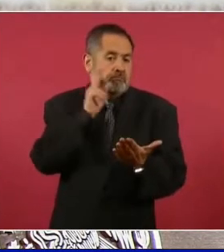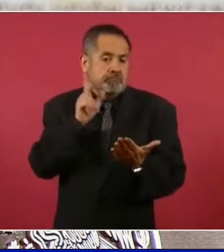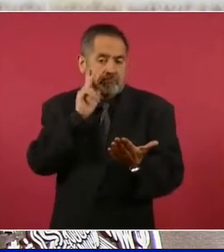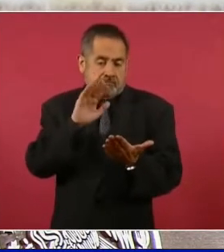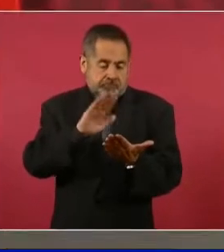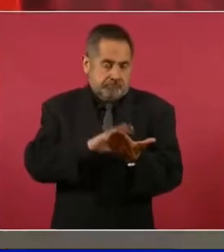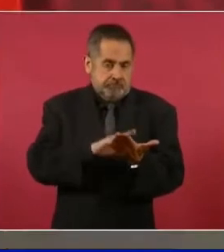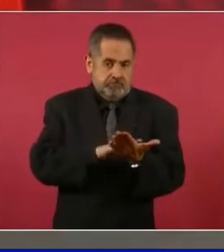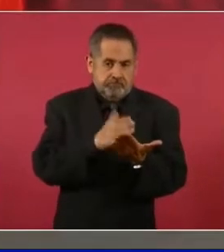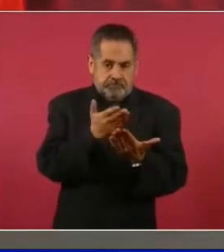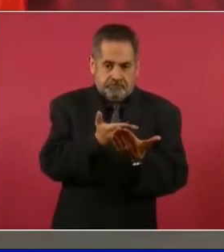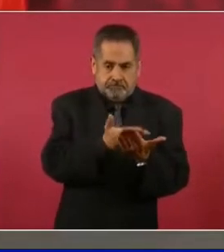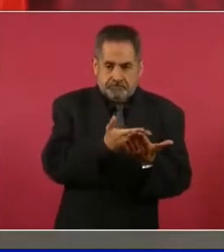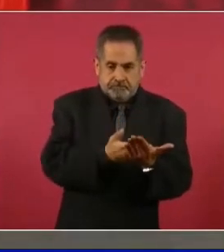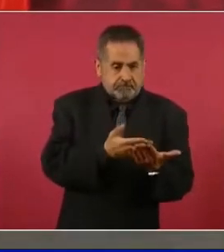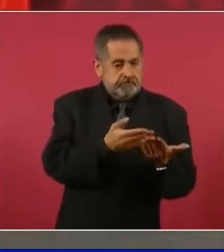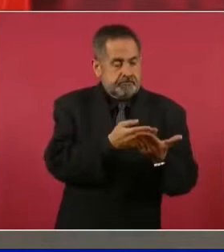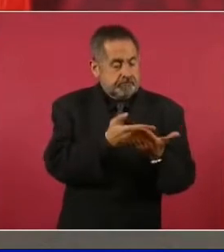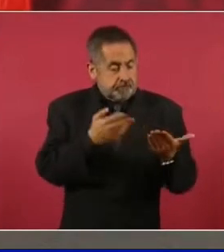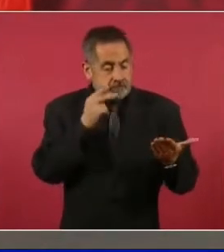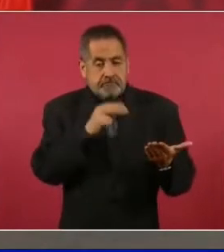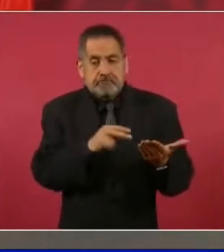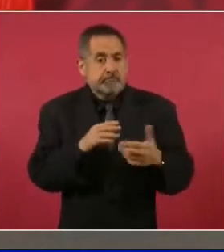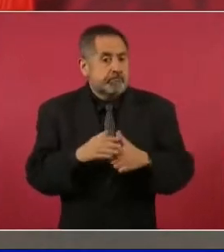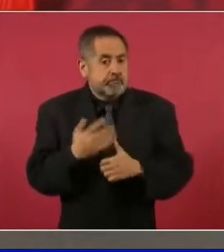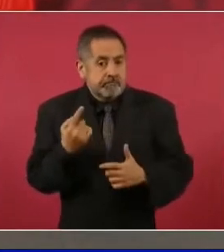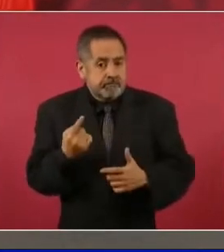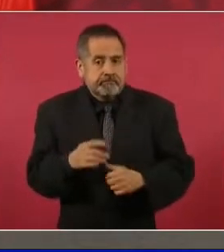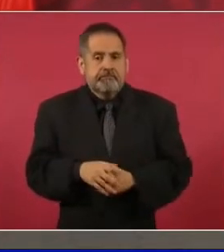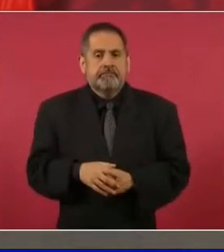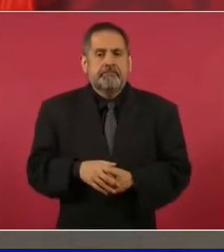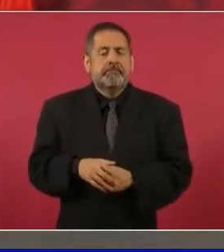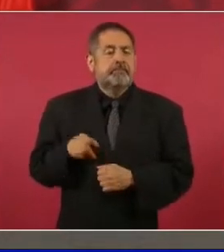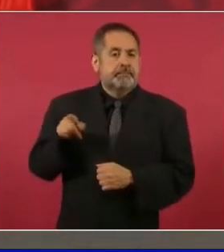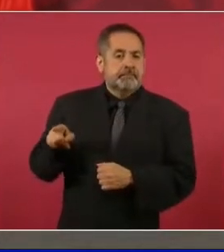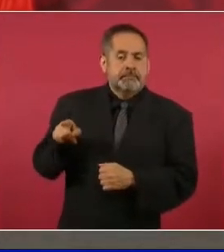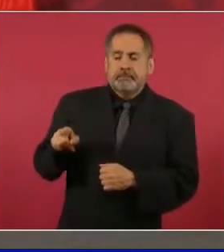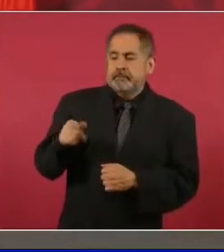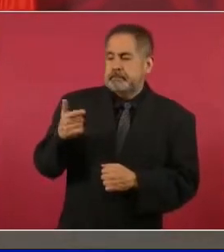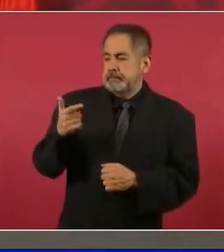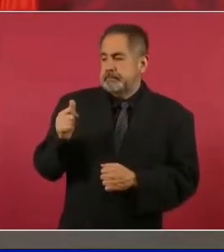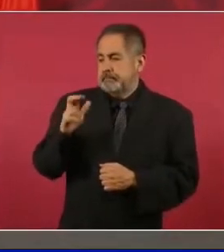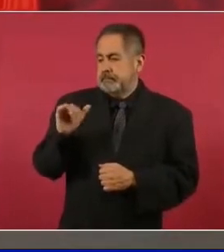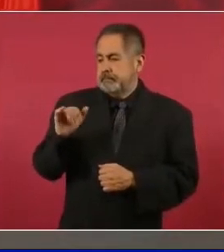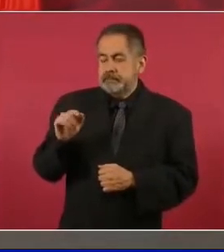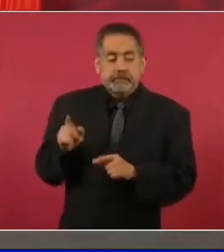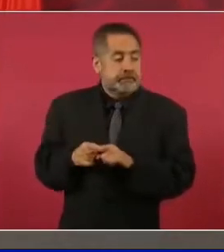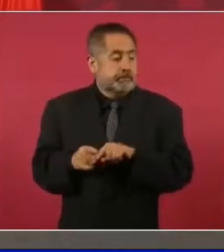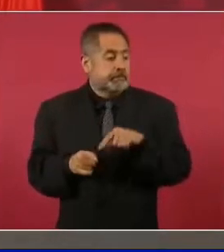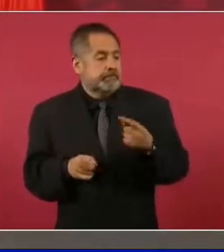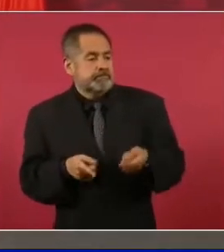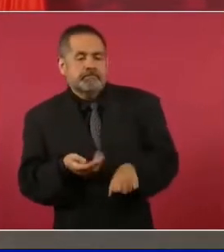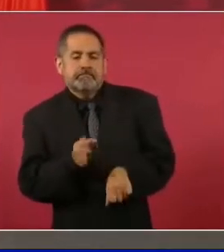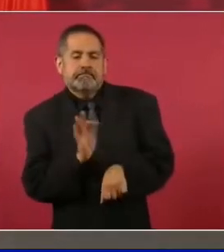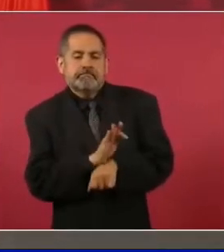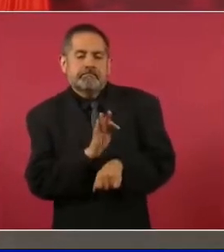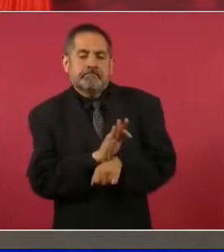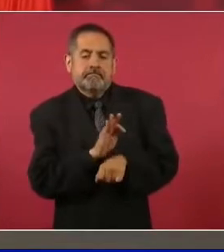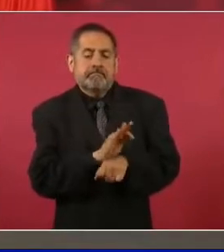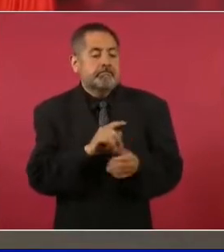acerca de que se protegía a uno de los